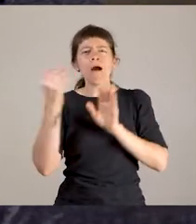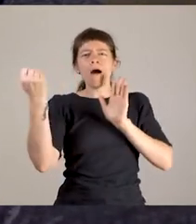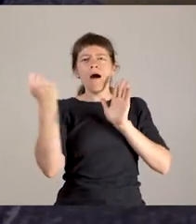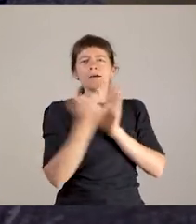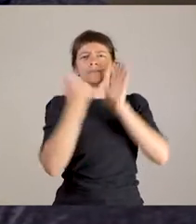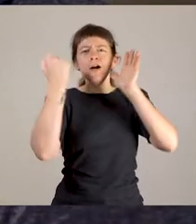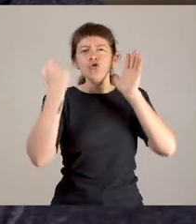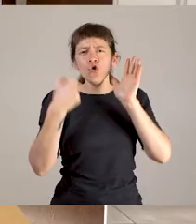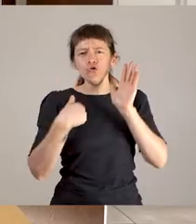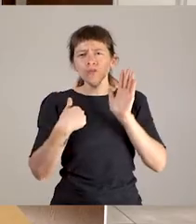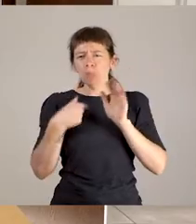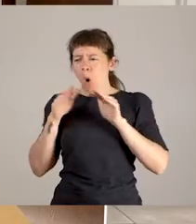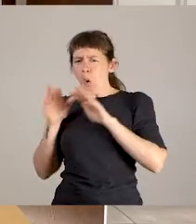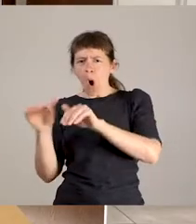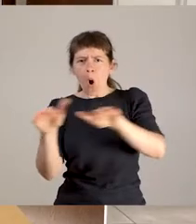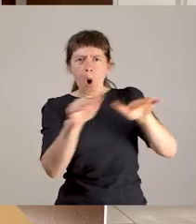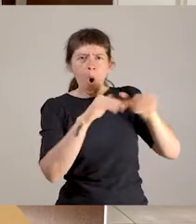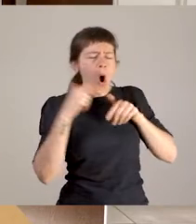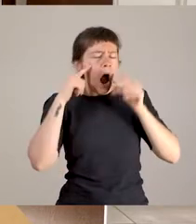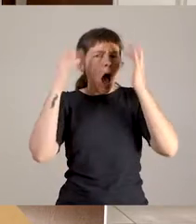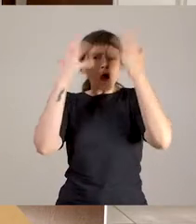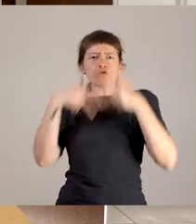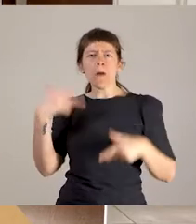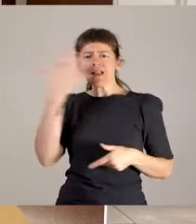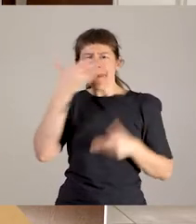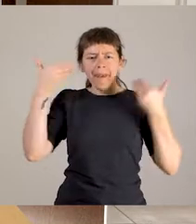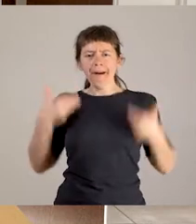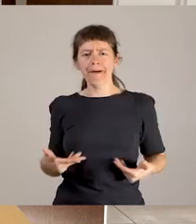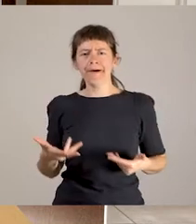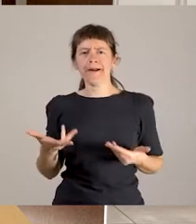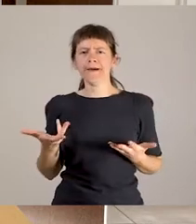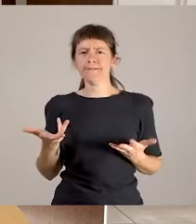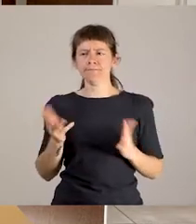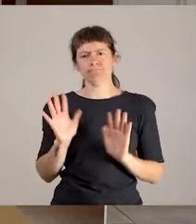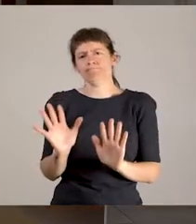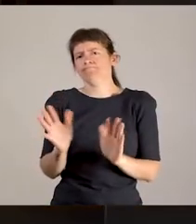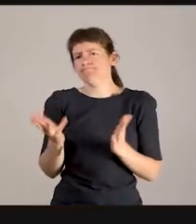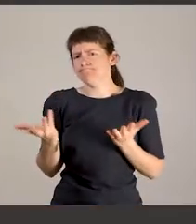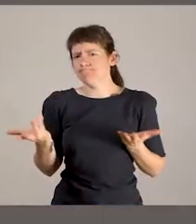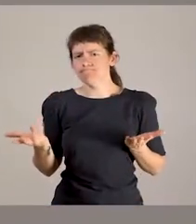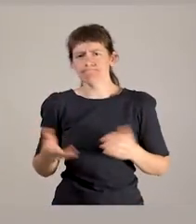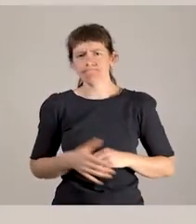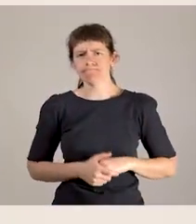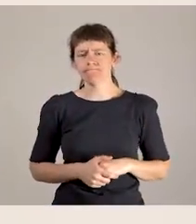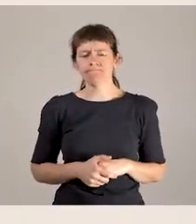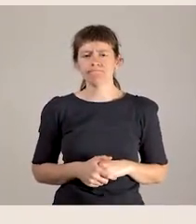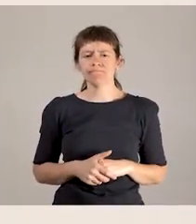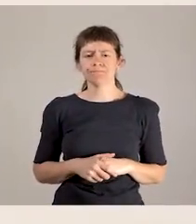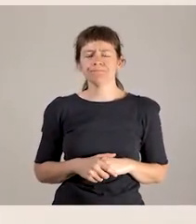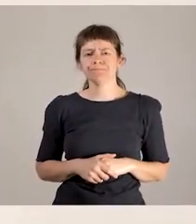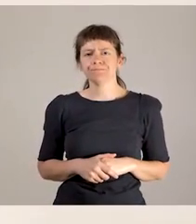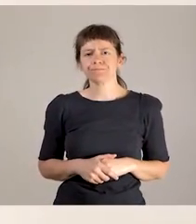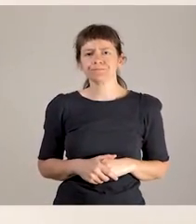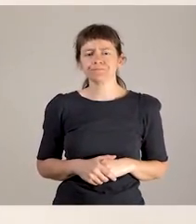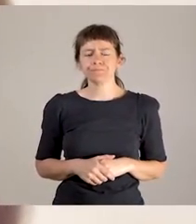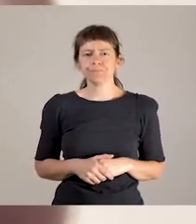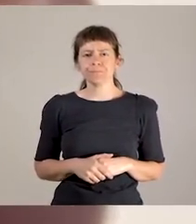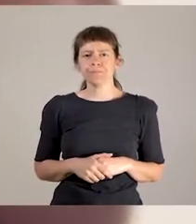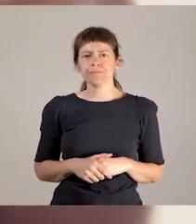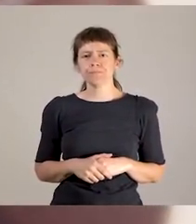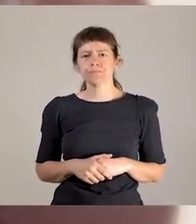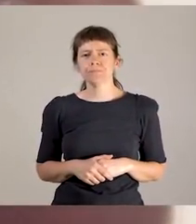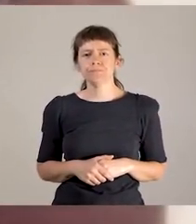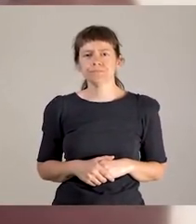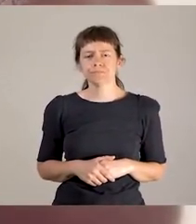estos estereotipos que producen esa negritud en los otros. Las mujeres